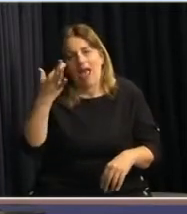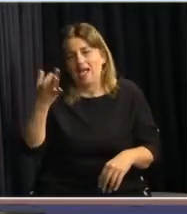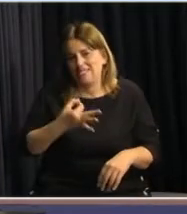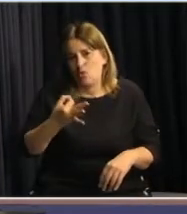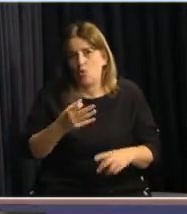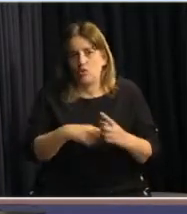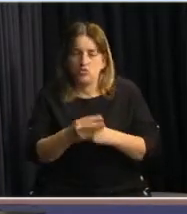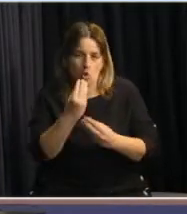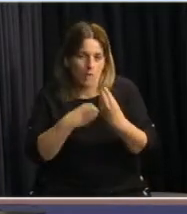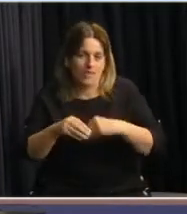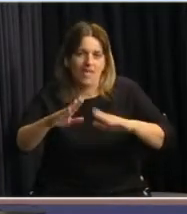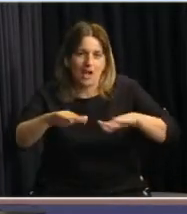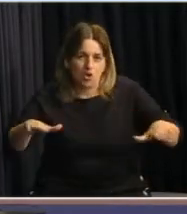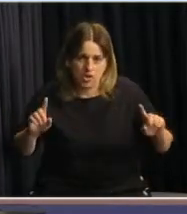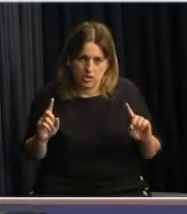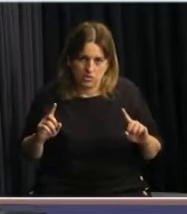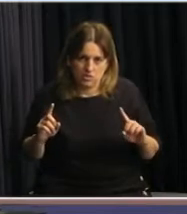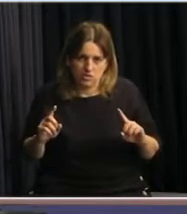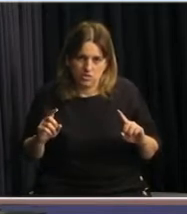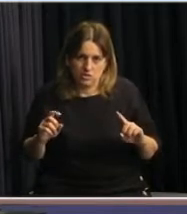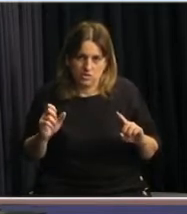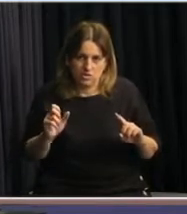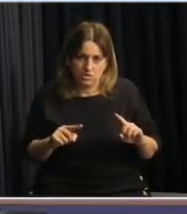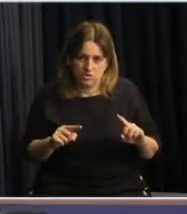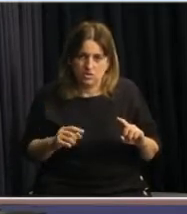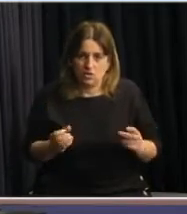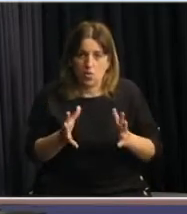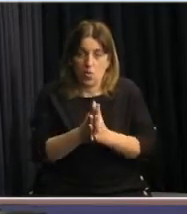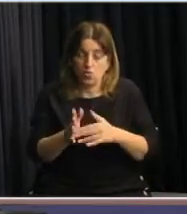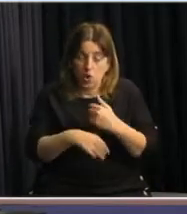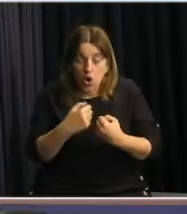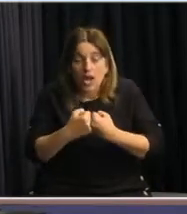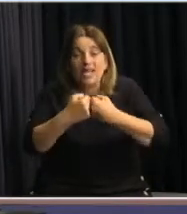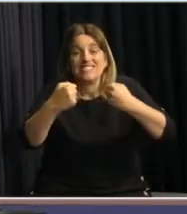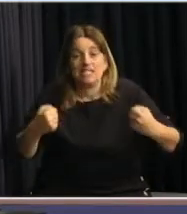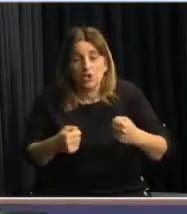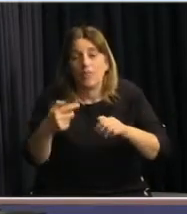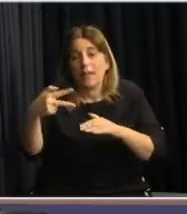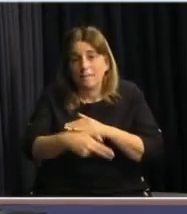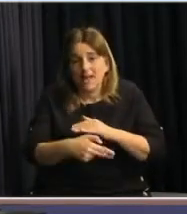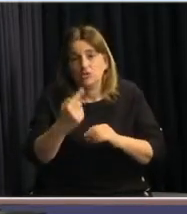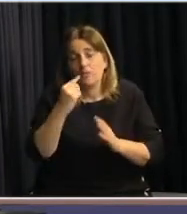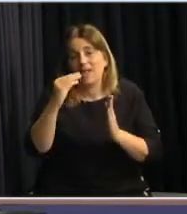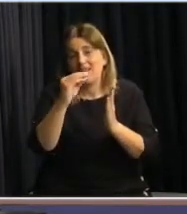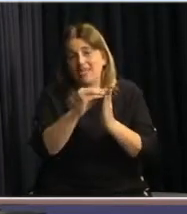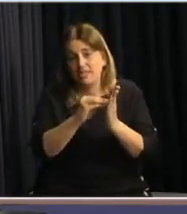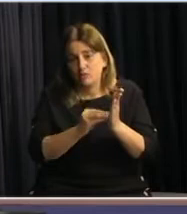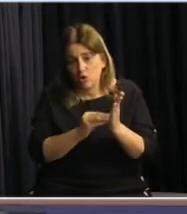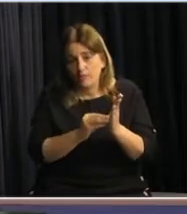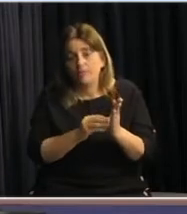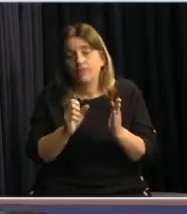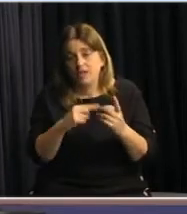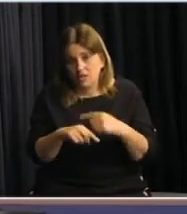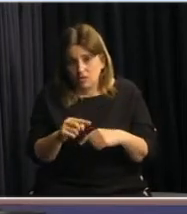alimento a los niños. Y de ahí que junto con la extensión del plazo para las inscripciones, es que